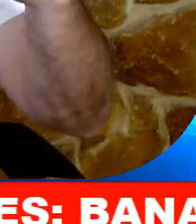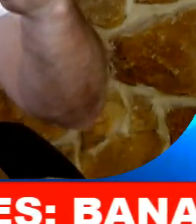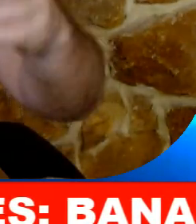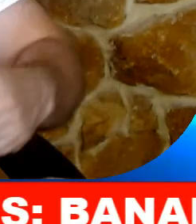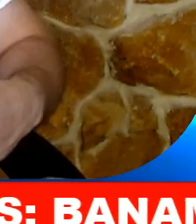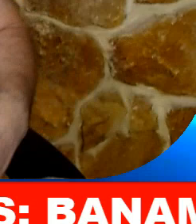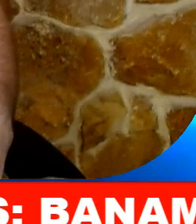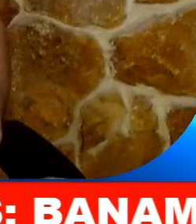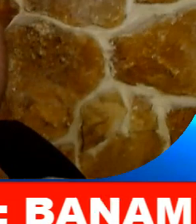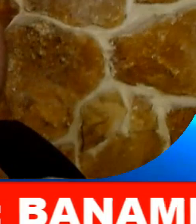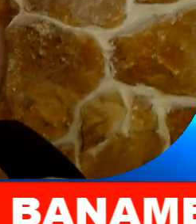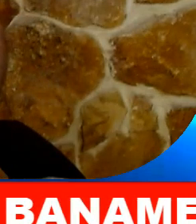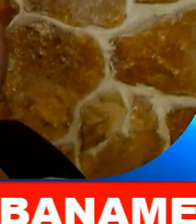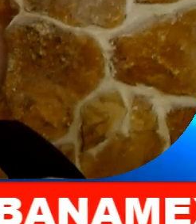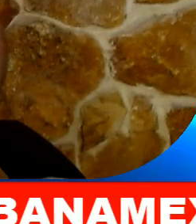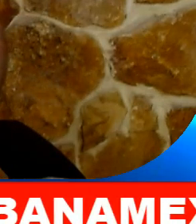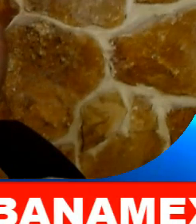¡Vámonos riendo, raza! ¡Gracias! ¡Gracias! Gracias video.